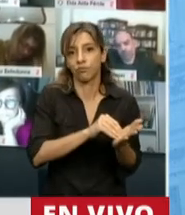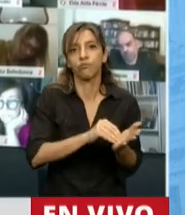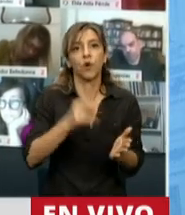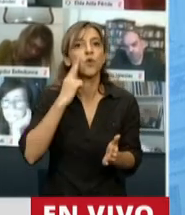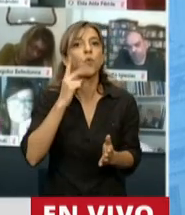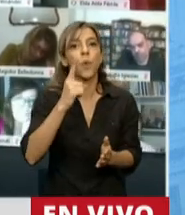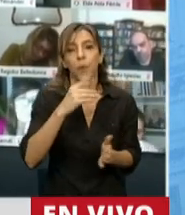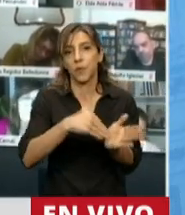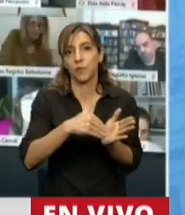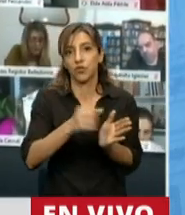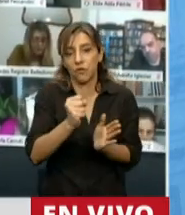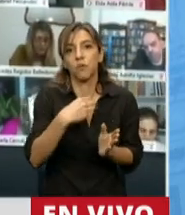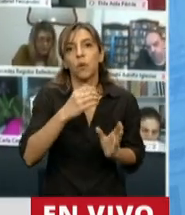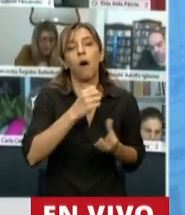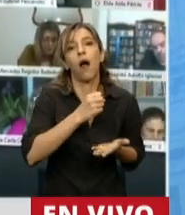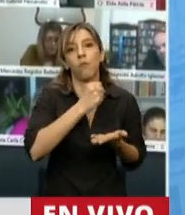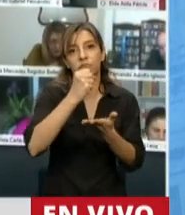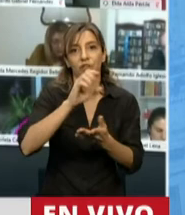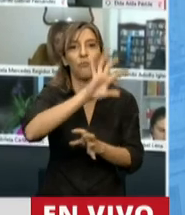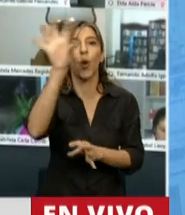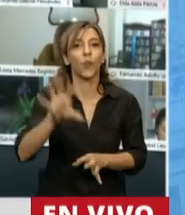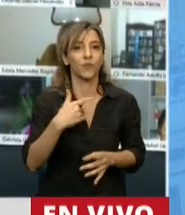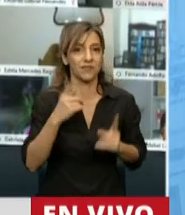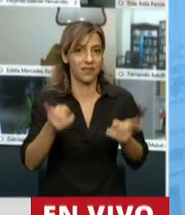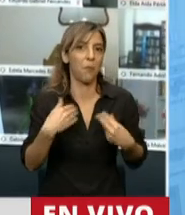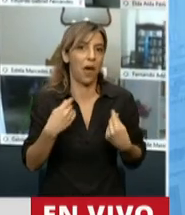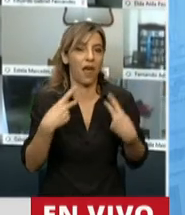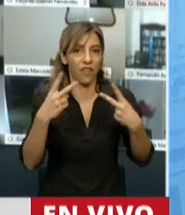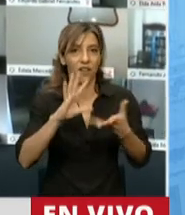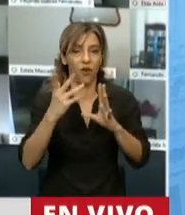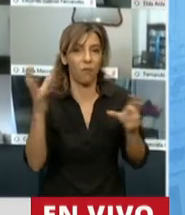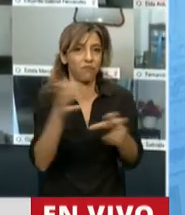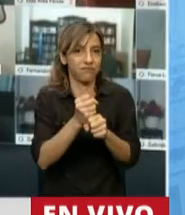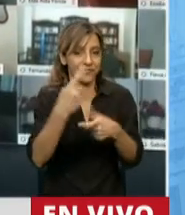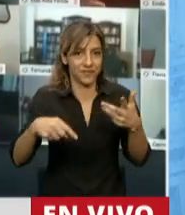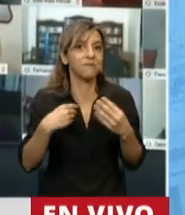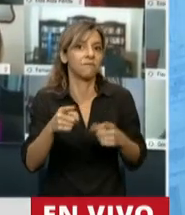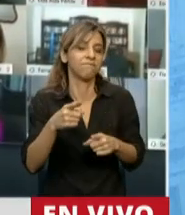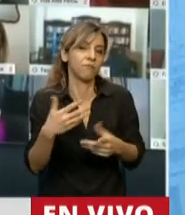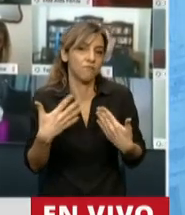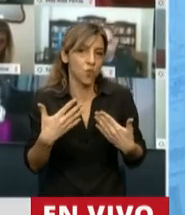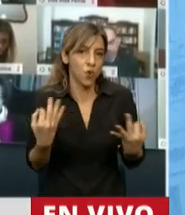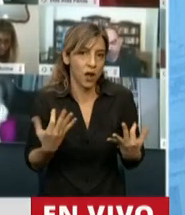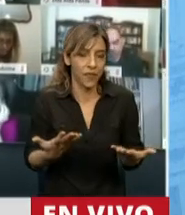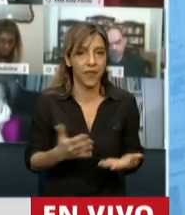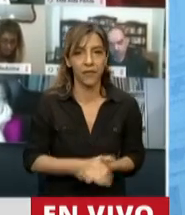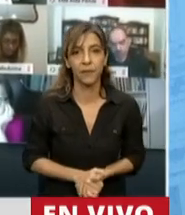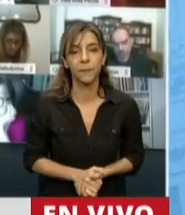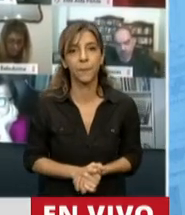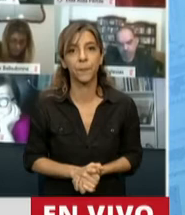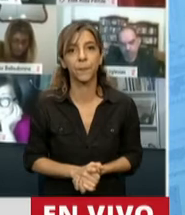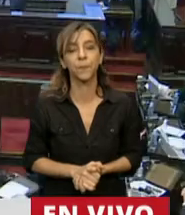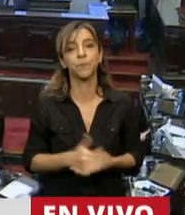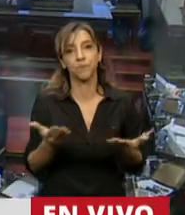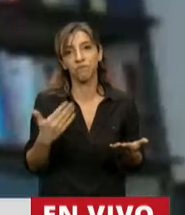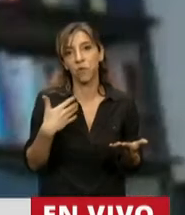millones para el transporte económico, ya redundamos, que se haya destinado un fondo de más de 9.000 millones, pero de